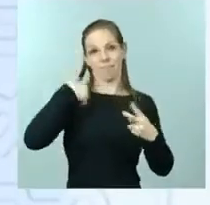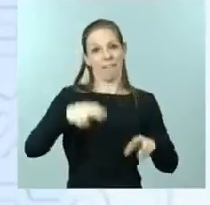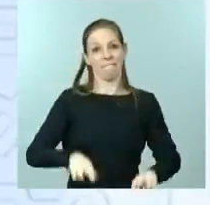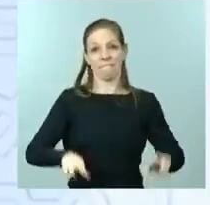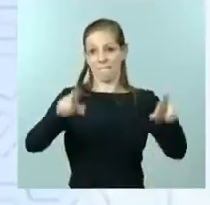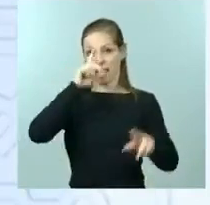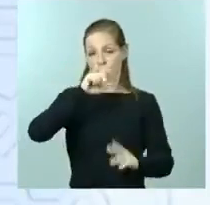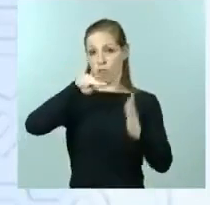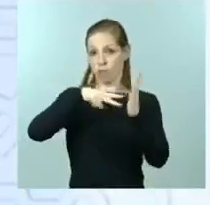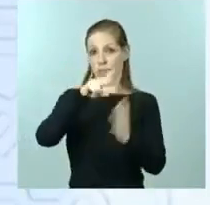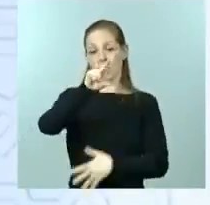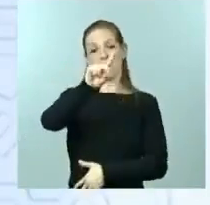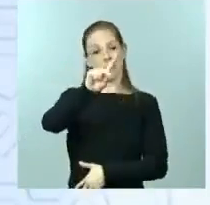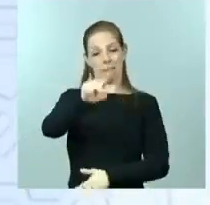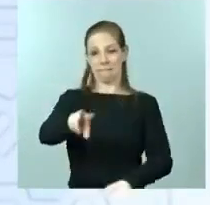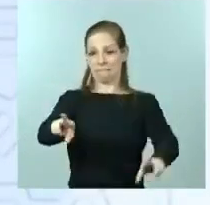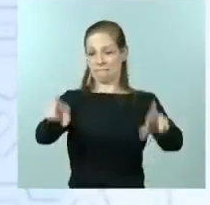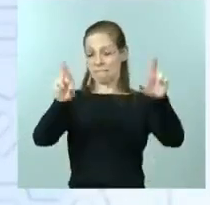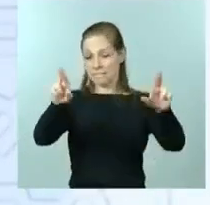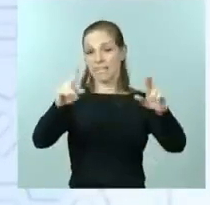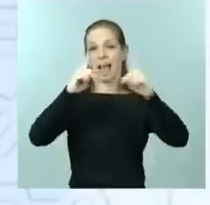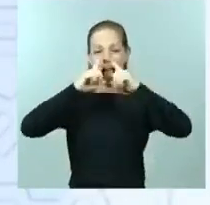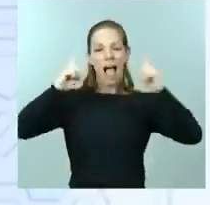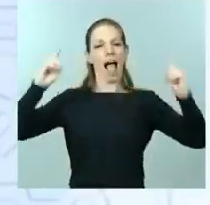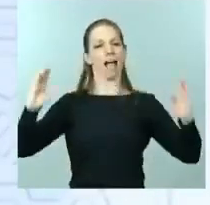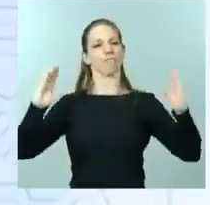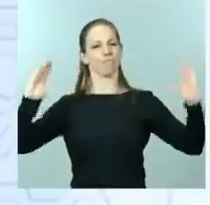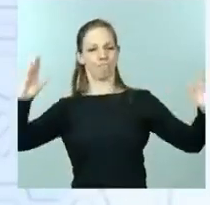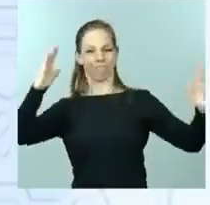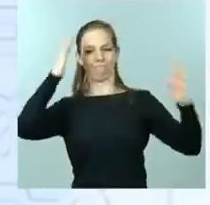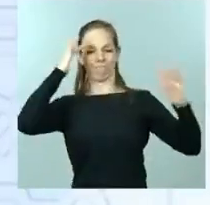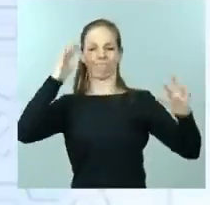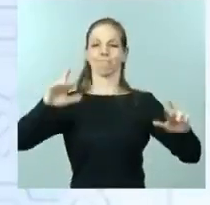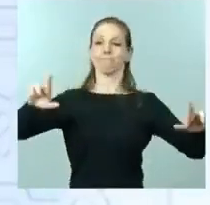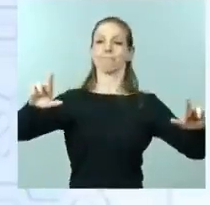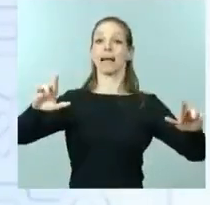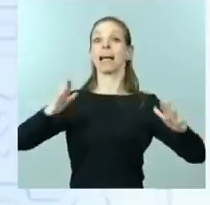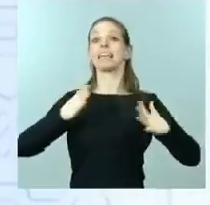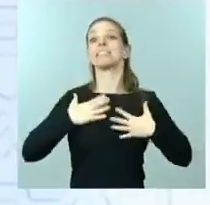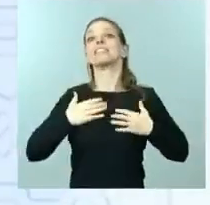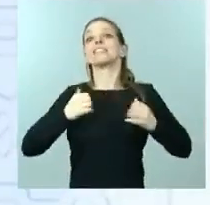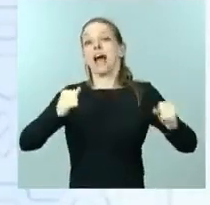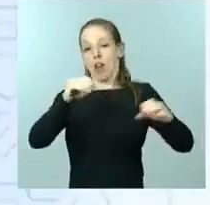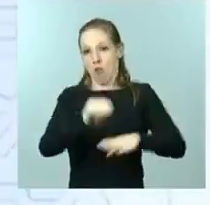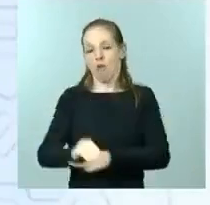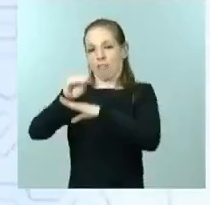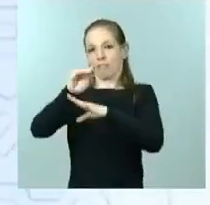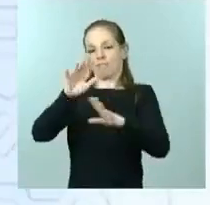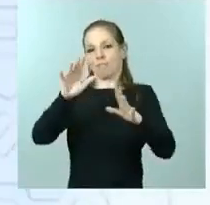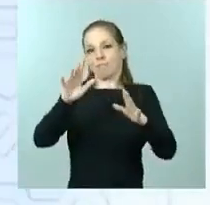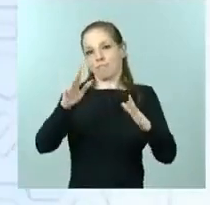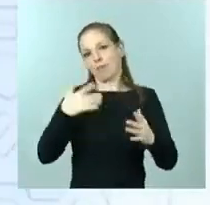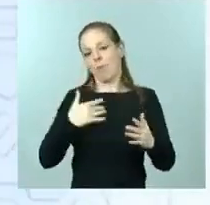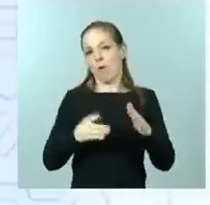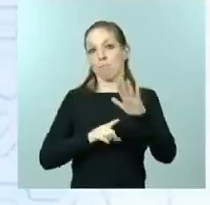un año de esperanza lleno de salud, de prosperidad y de felicidad para ustedes y para los suyos.